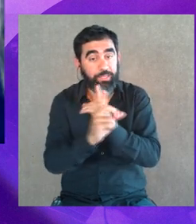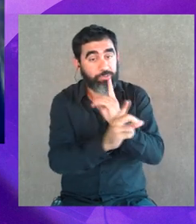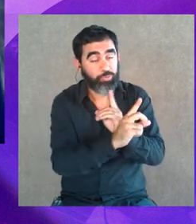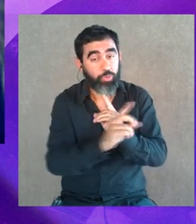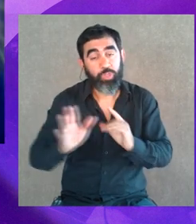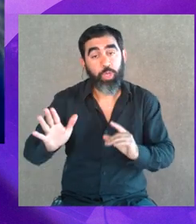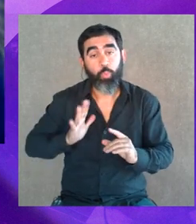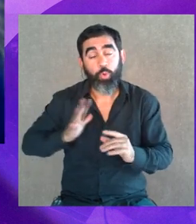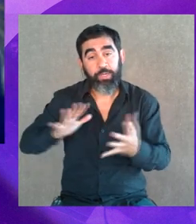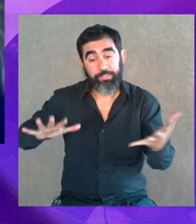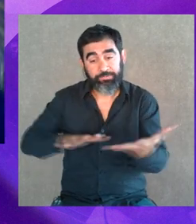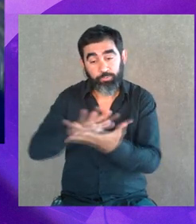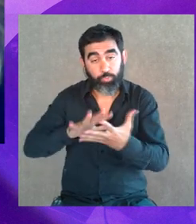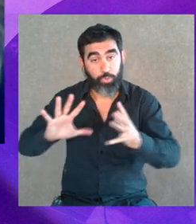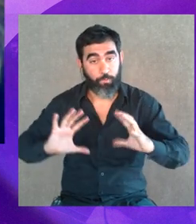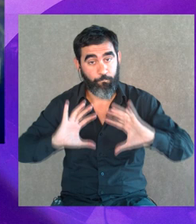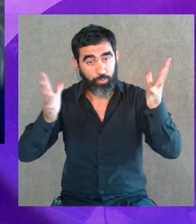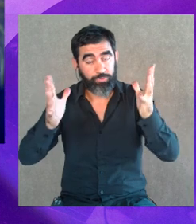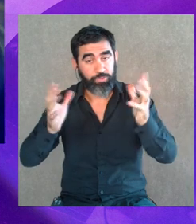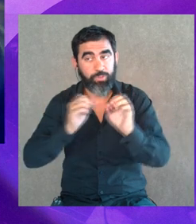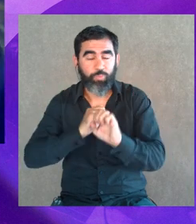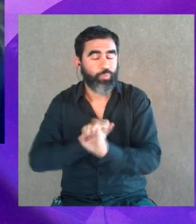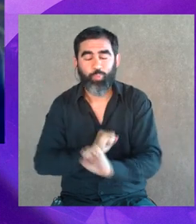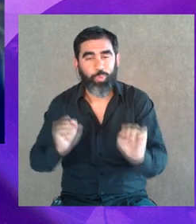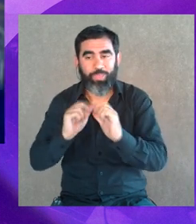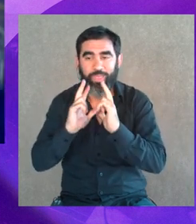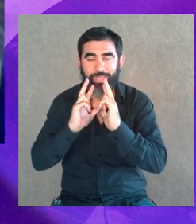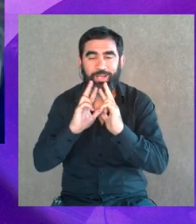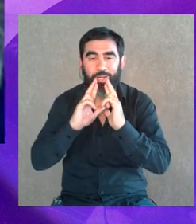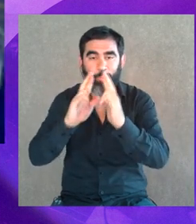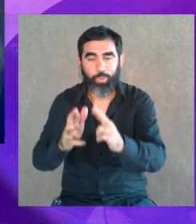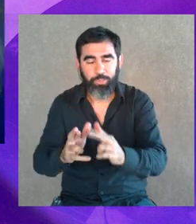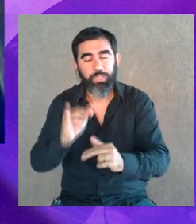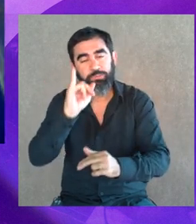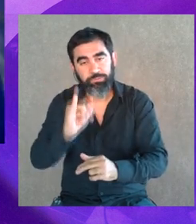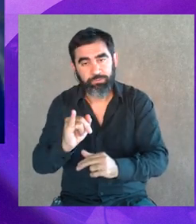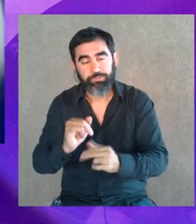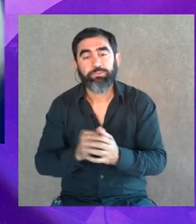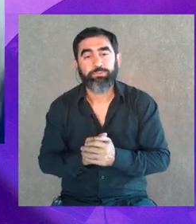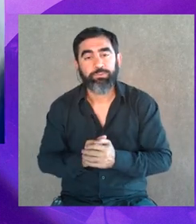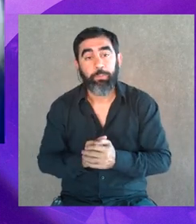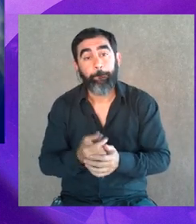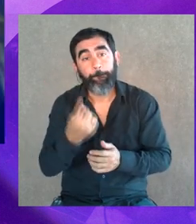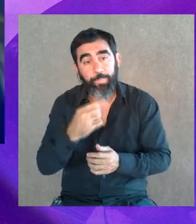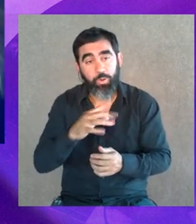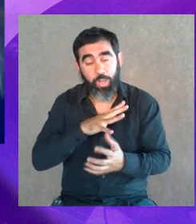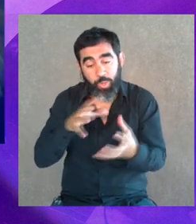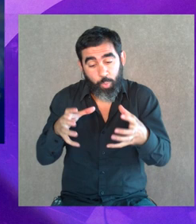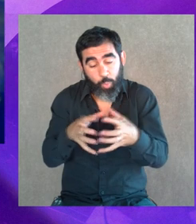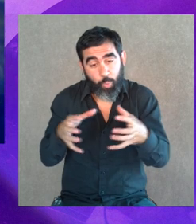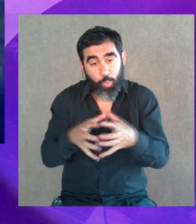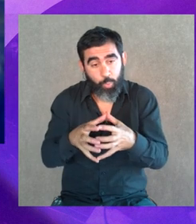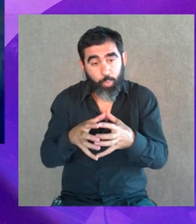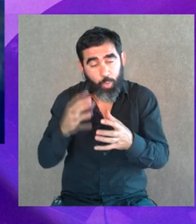atención que tiene a mujeres en situación de violencia, no puede dar respuestas, aunque hemos dado primeras respuestas. Pero hay un